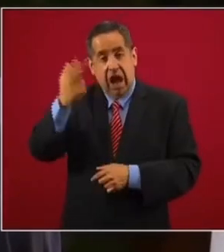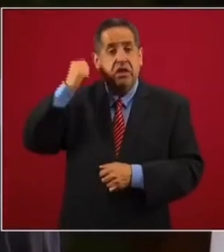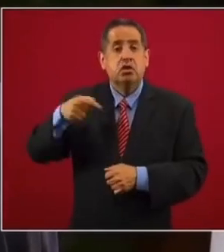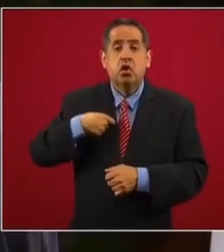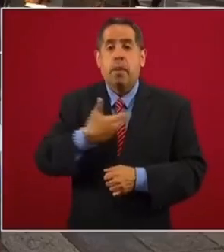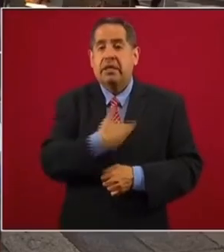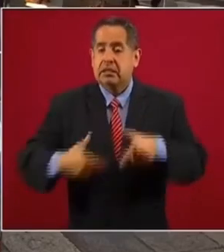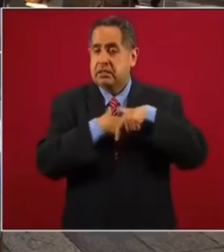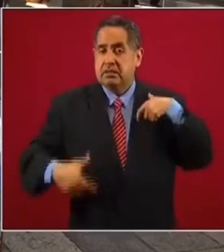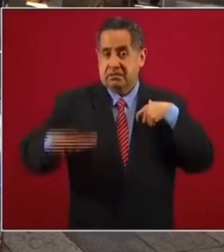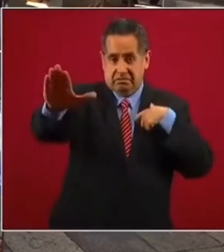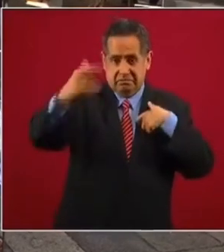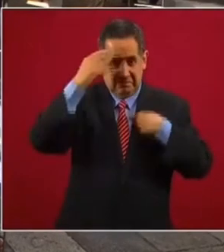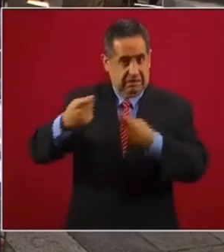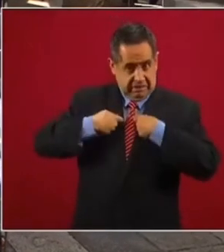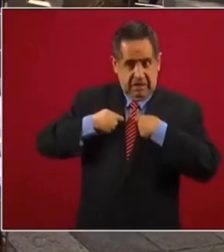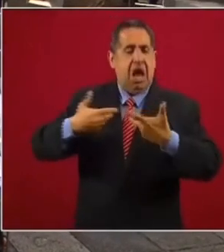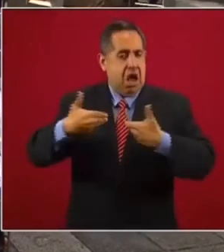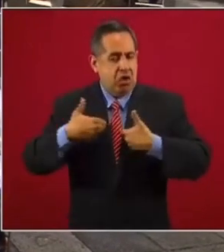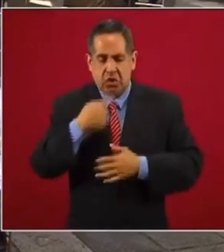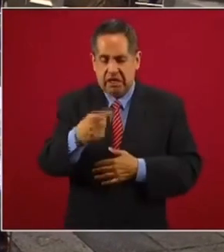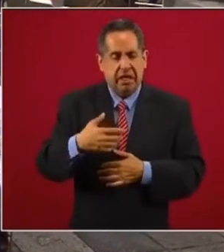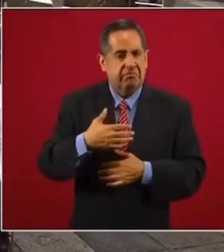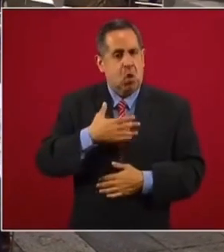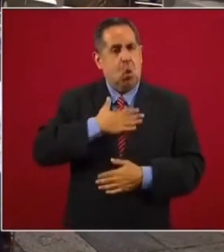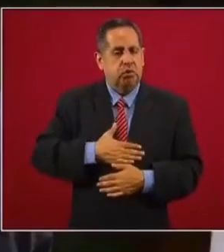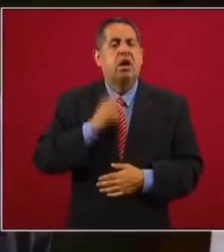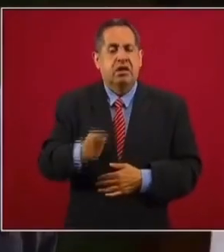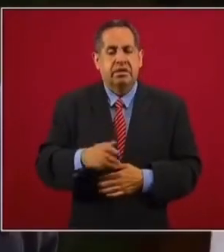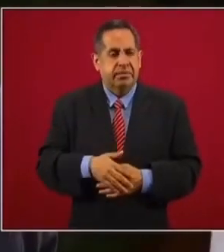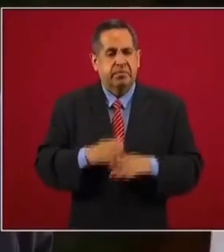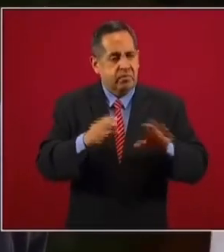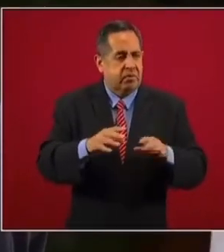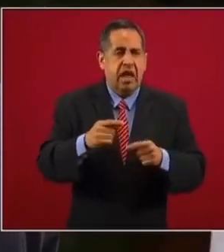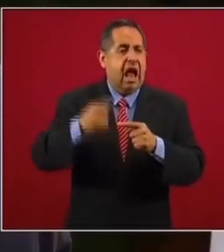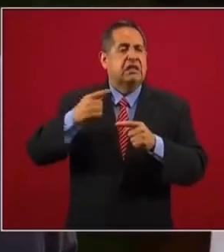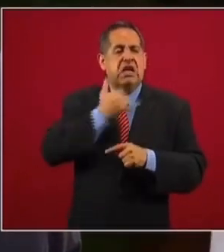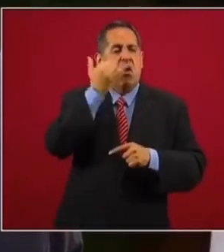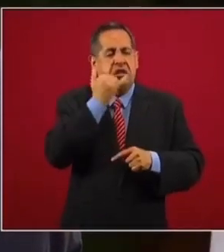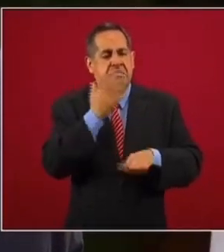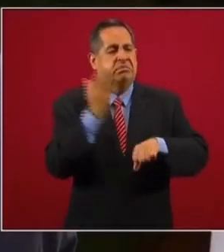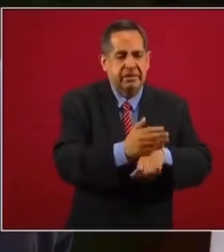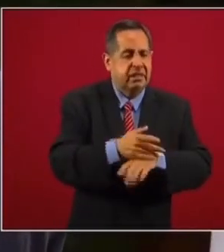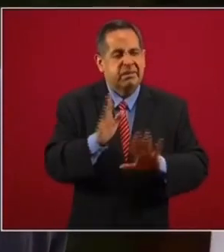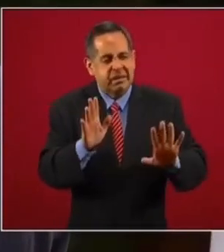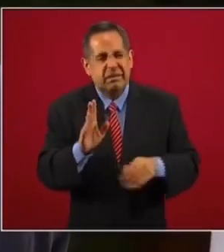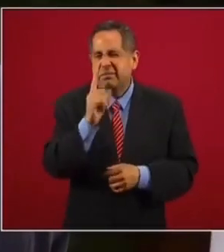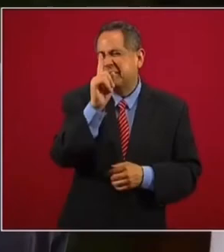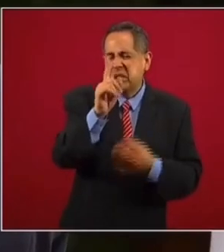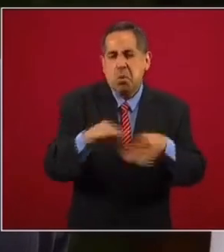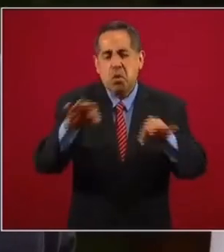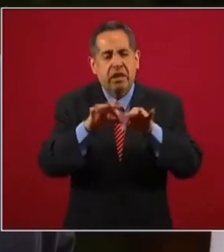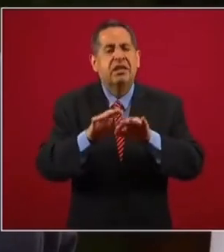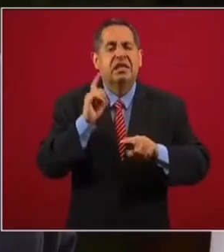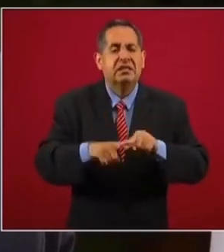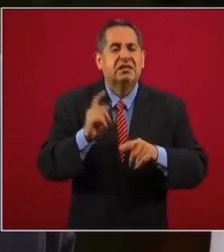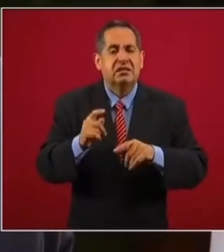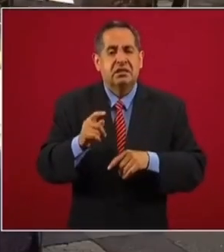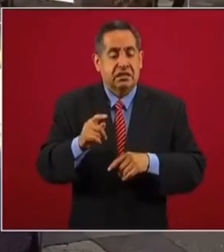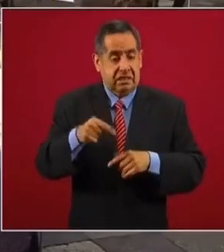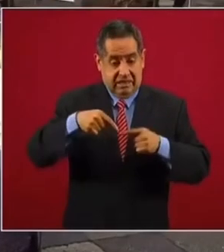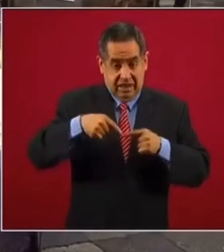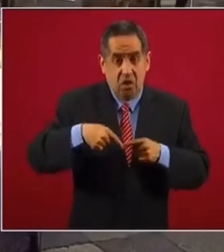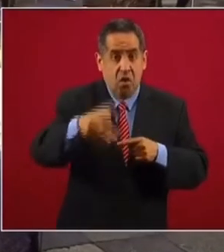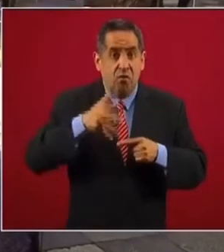toma de posesión, según la cual en el terreno de la justicia se puede castigar los errores del pasado, pero lo fundamental es evitar los